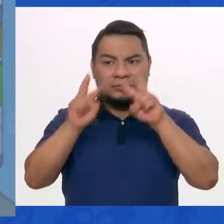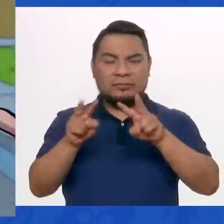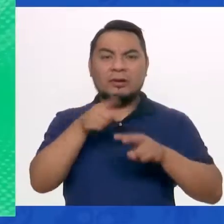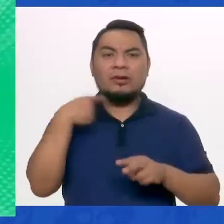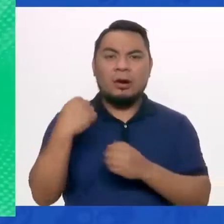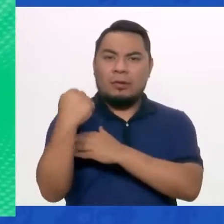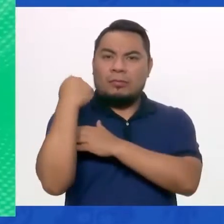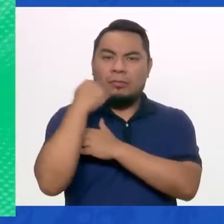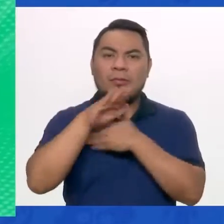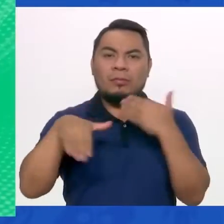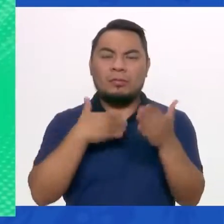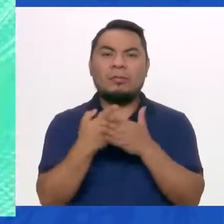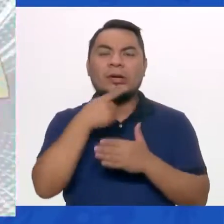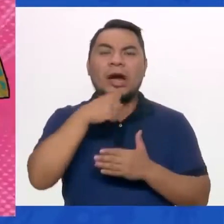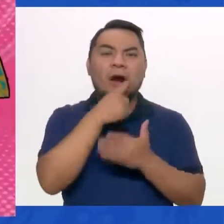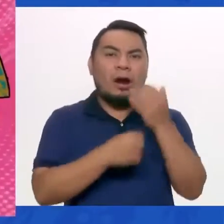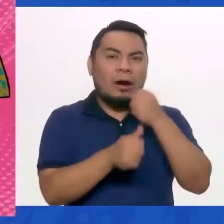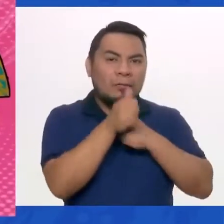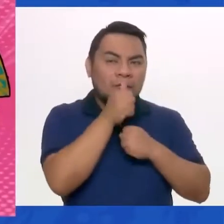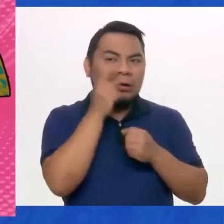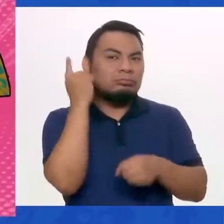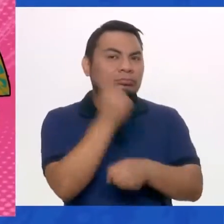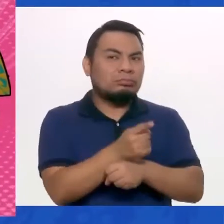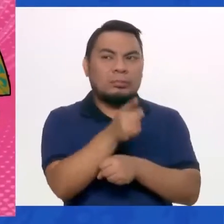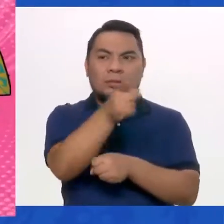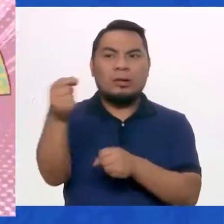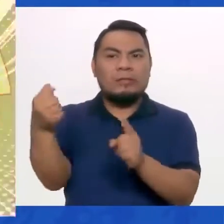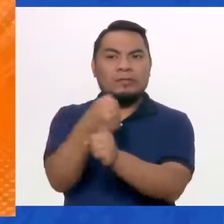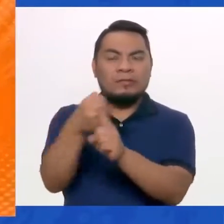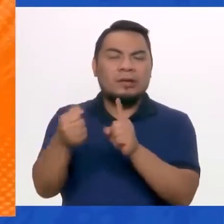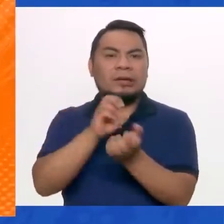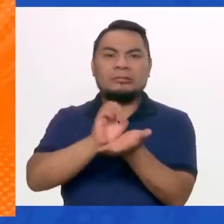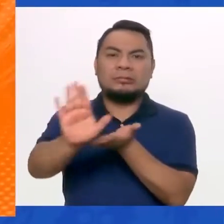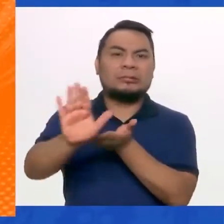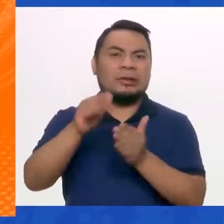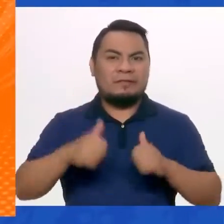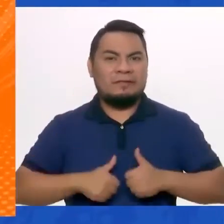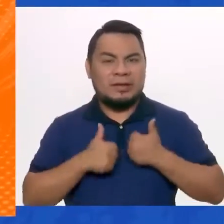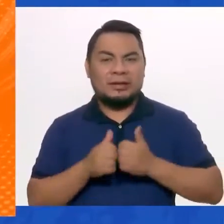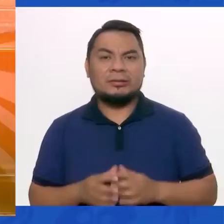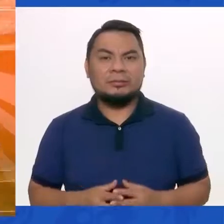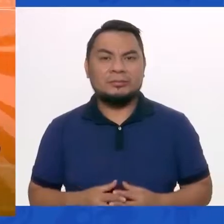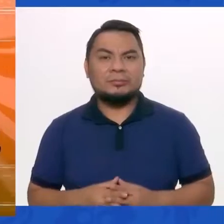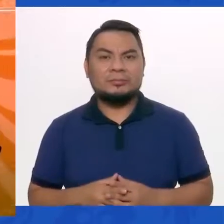el poder de la confidencialidad para reportar la violencia y eliminarla de nuestras vidas.